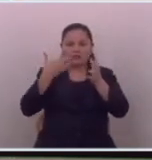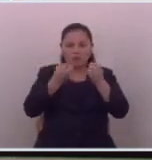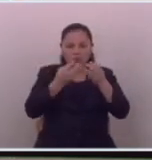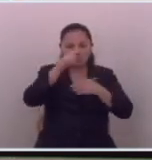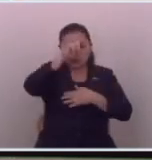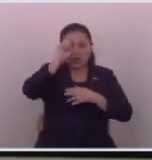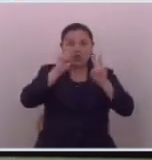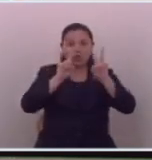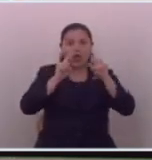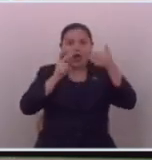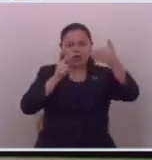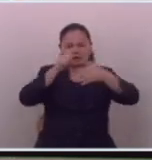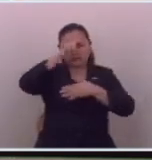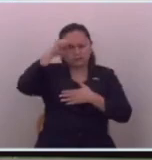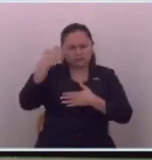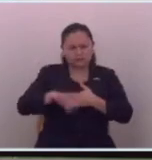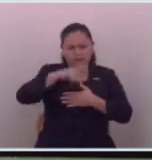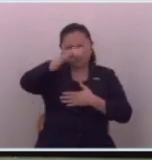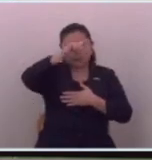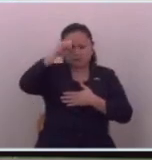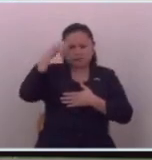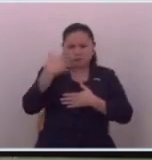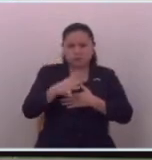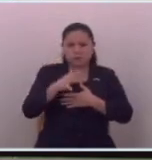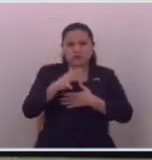en dos años pero por mucho